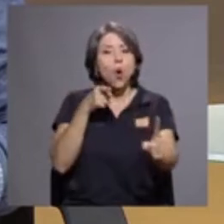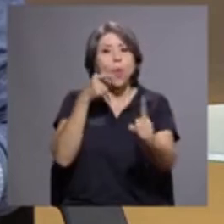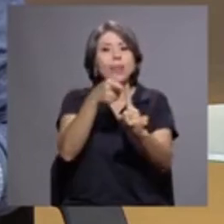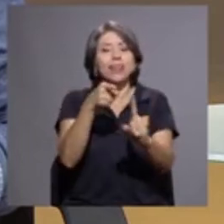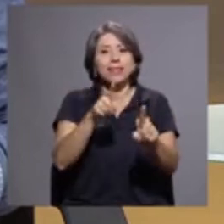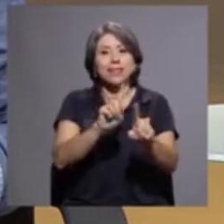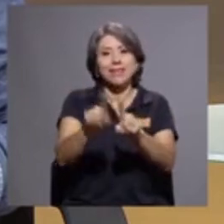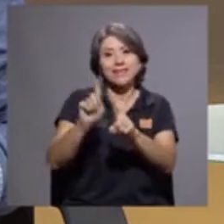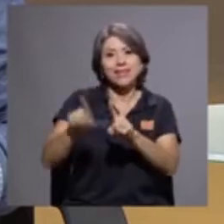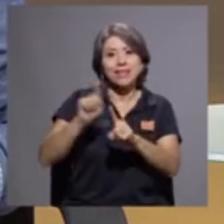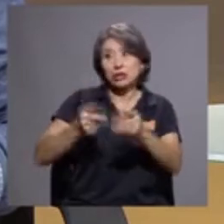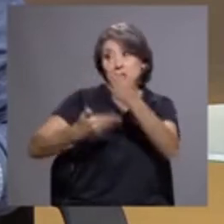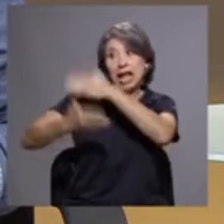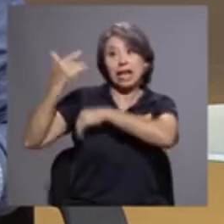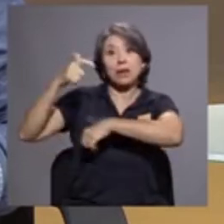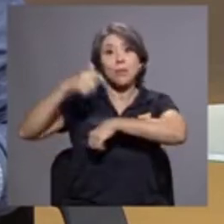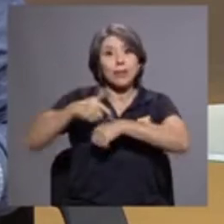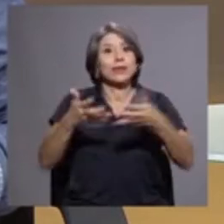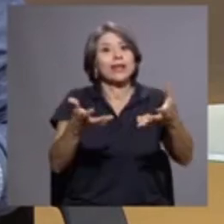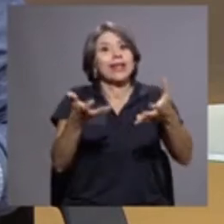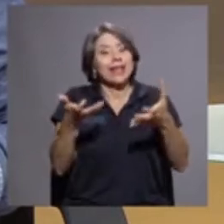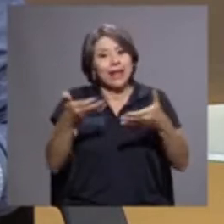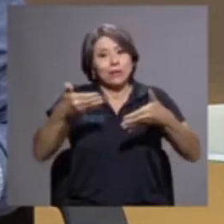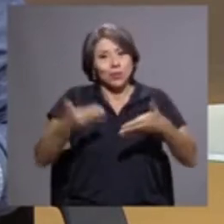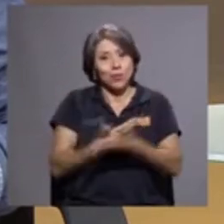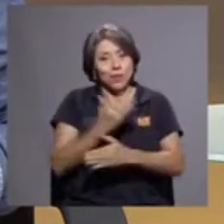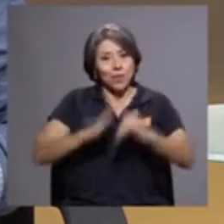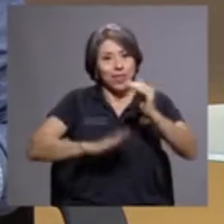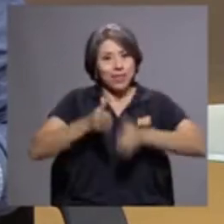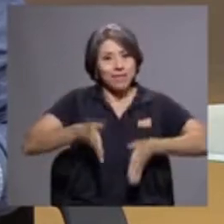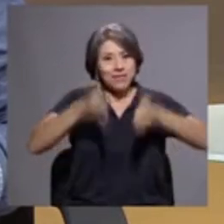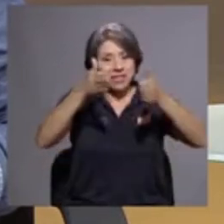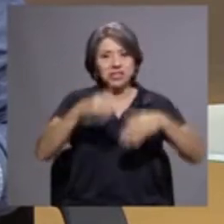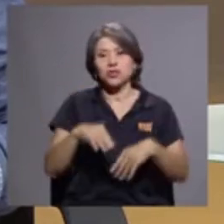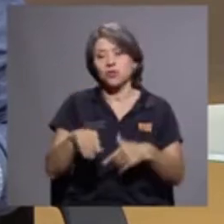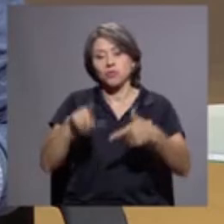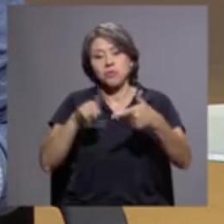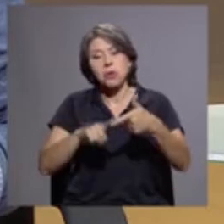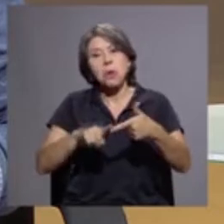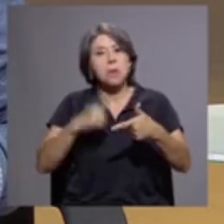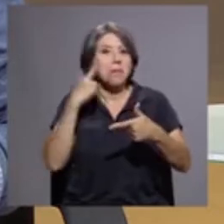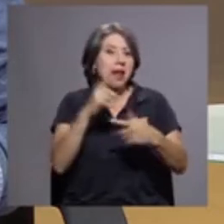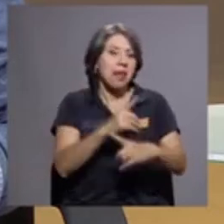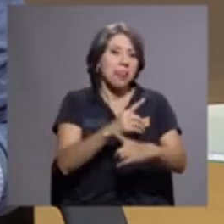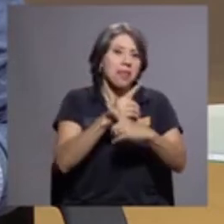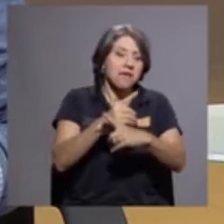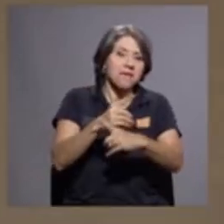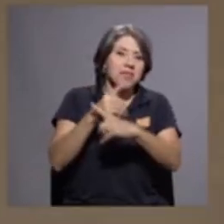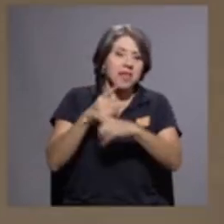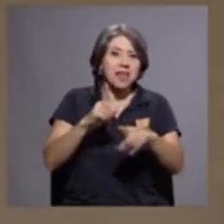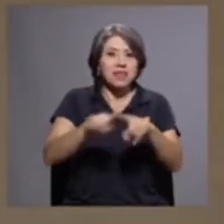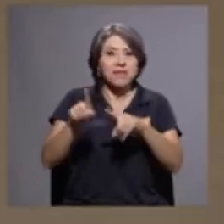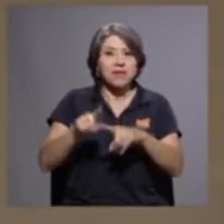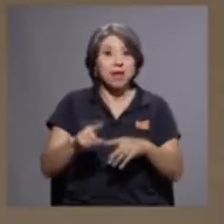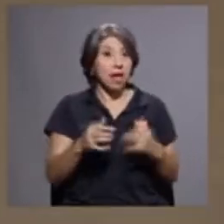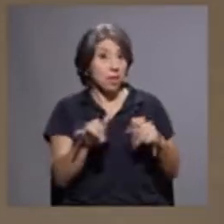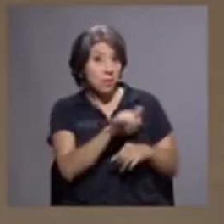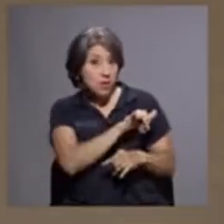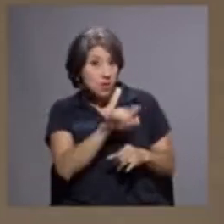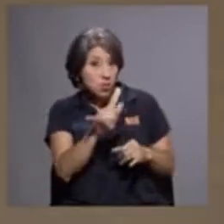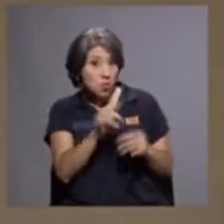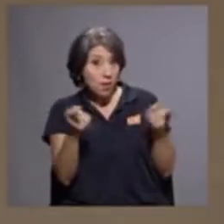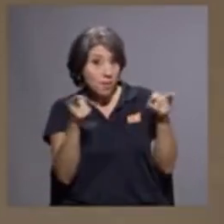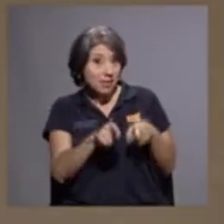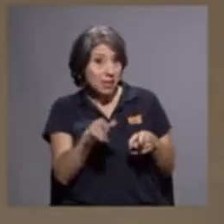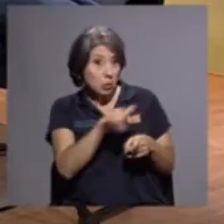tener un edificio, en otras para defender una u otra cosa. ¿Tan marcado como este?